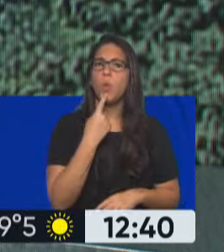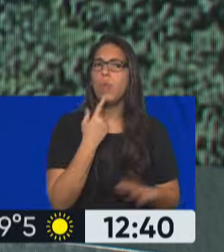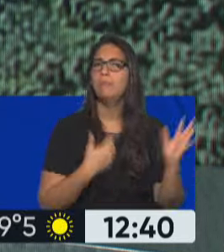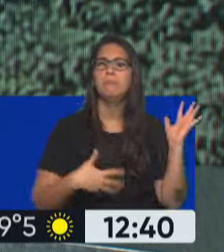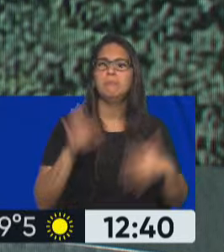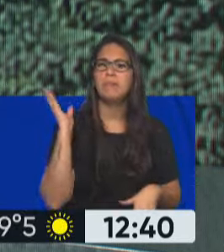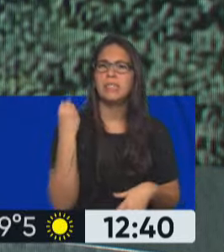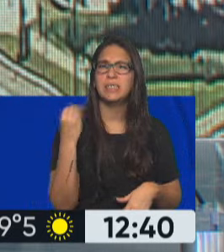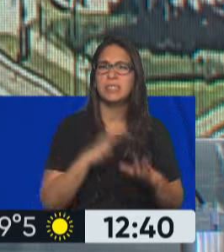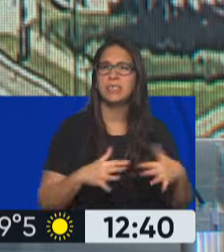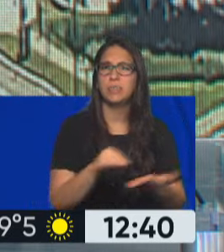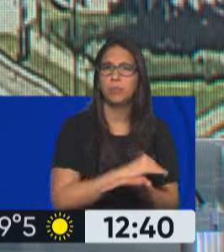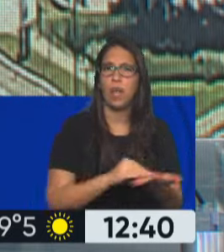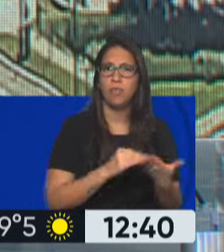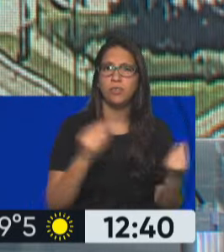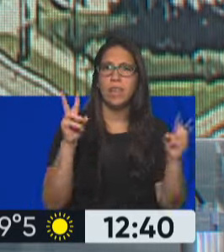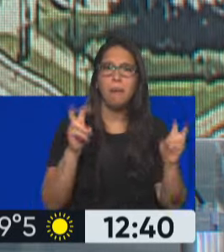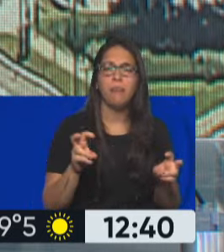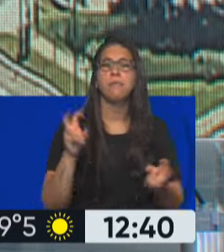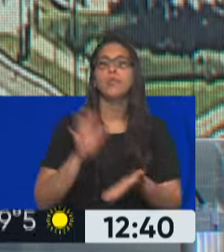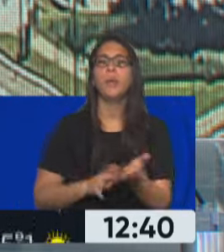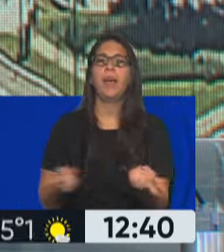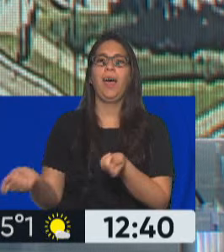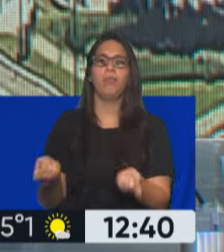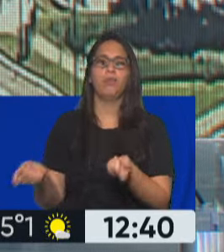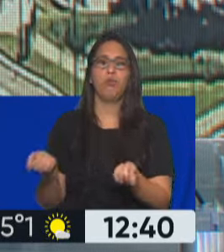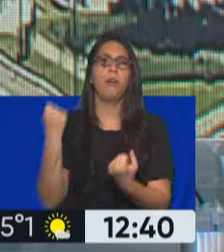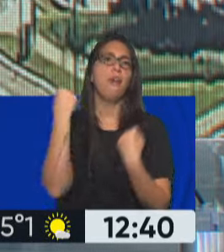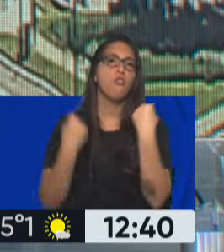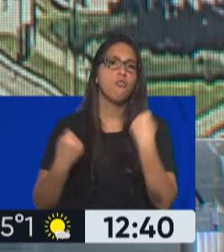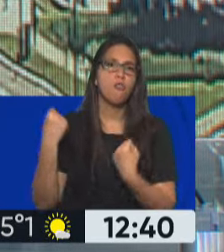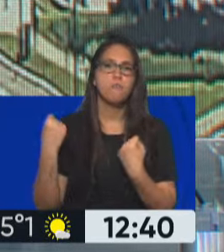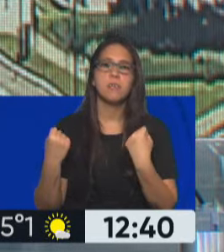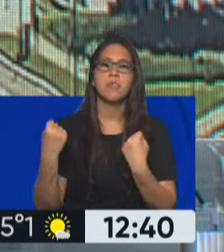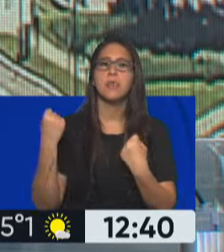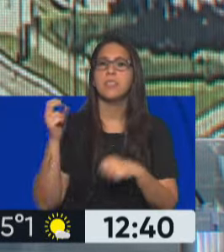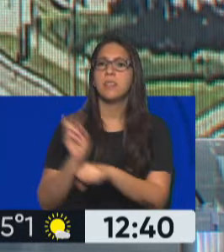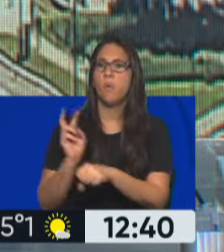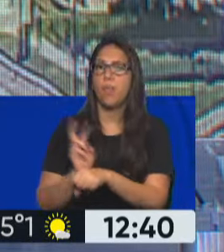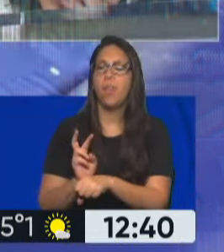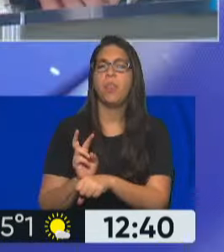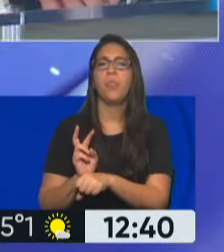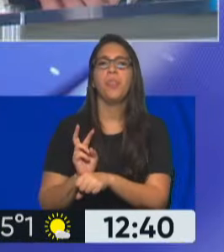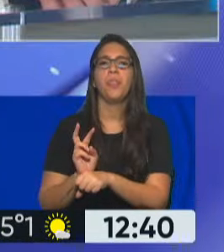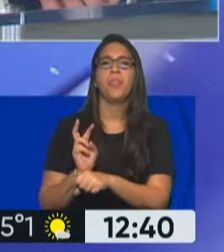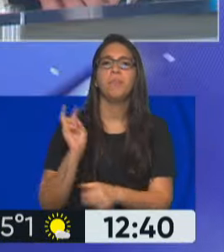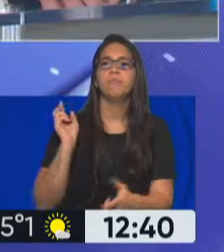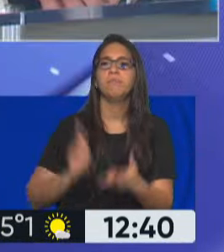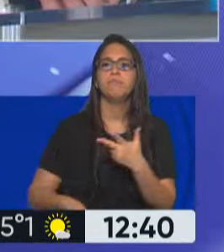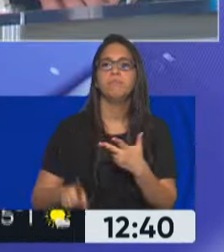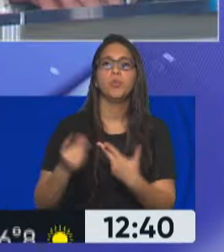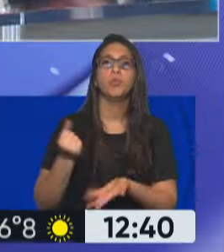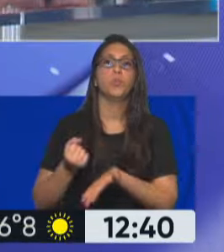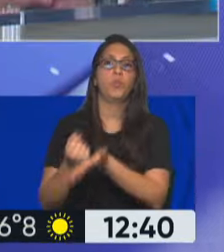legisladores de la Cámara Baja? Temas que tienen que ver con la gestión, temas que tienen que ver con lo económico, temas que tienen que ver con la seguridad, temas que tienen que ver con los